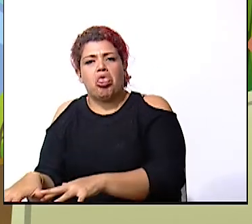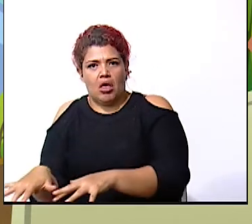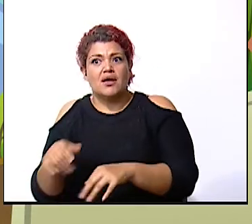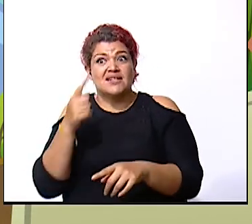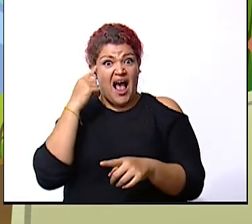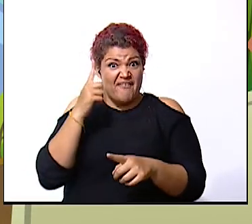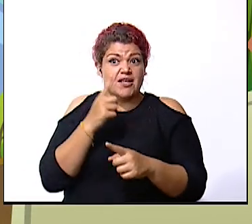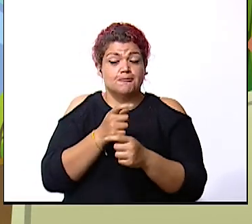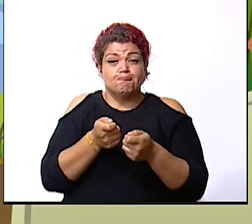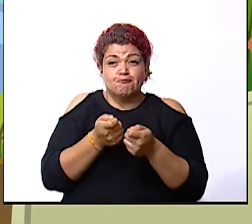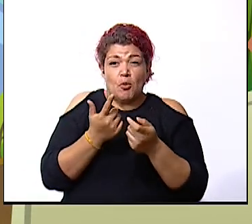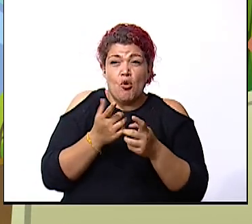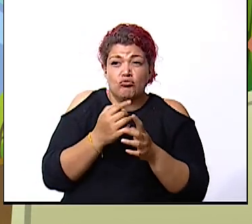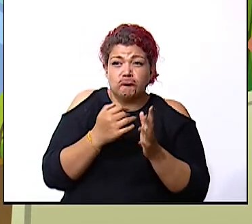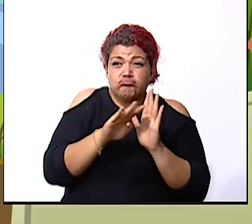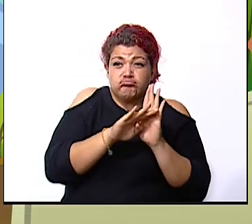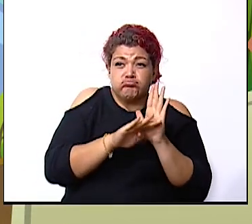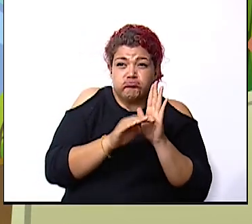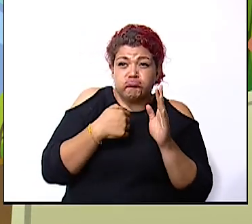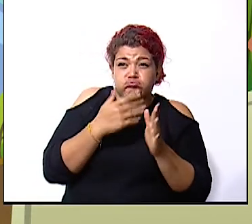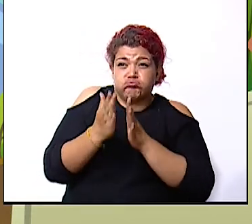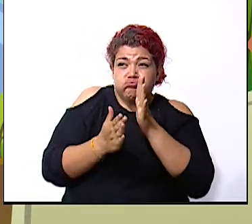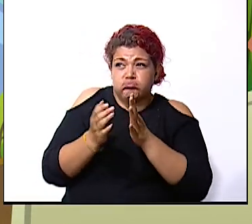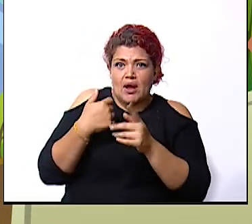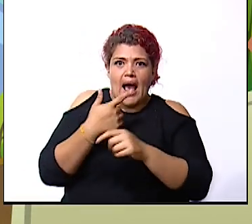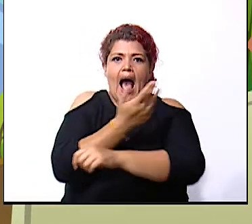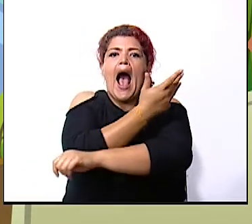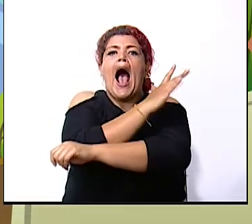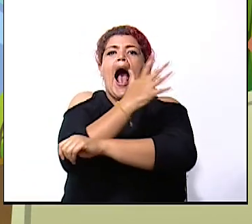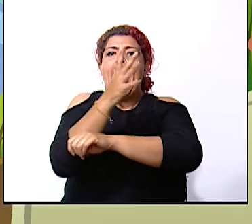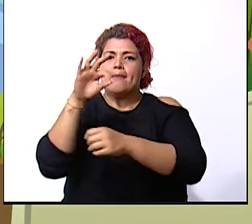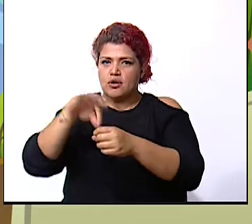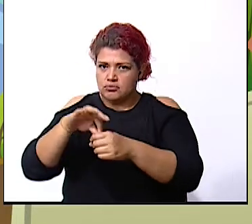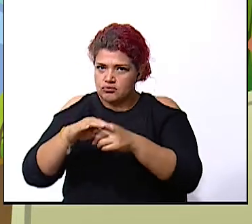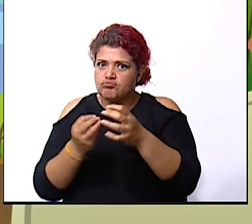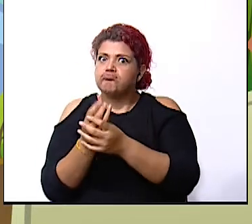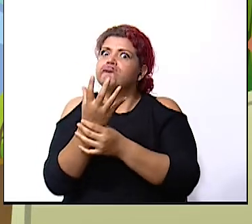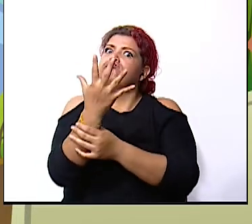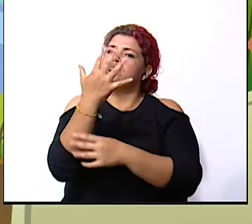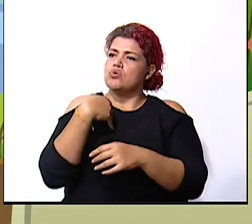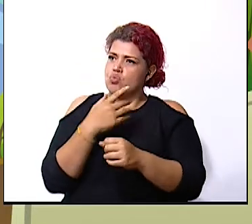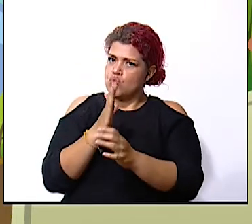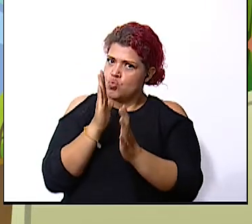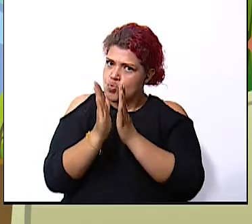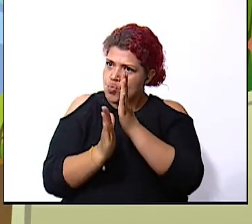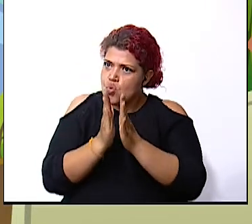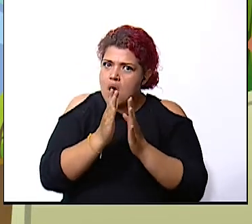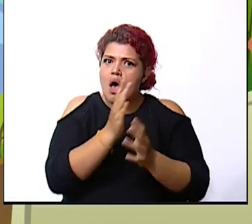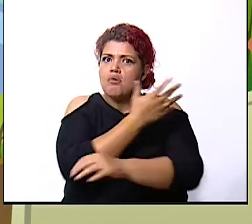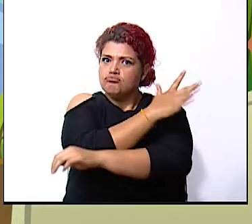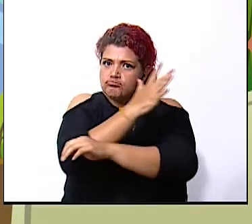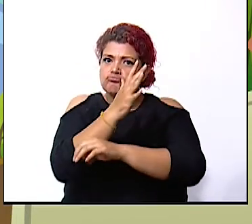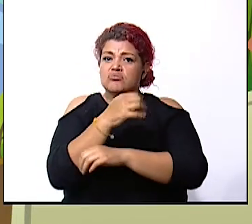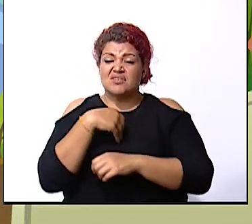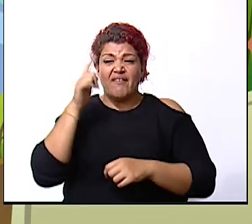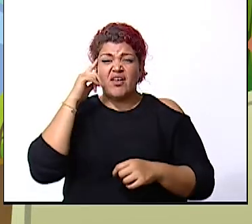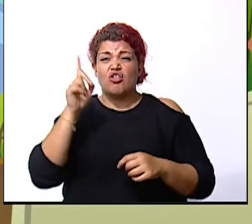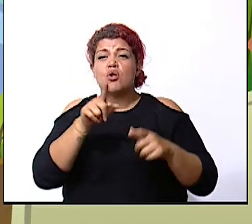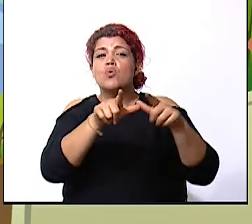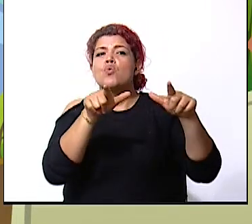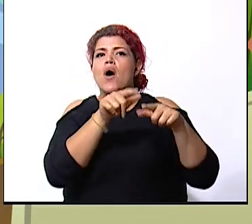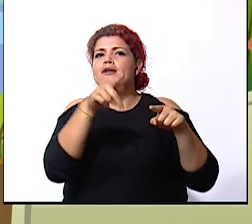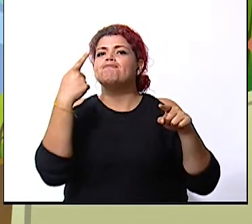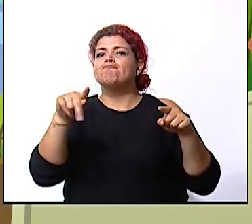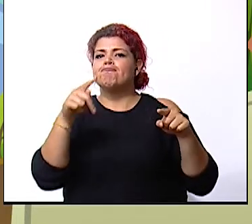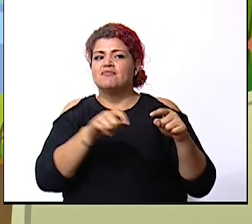los bosques sembrar árboles además ver cuáles son las zonas de amenaza eso es con respecto a los